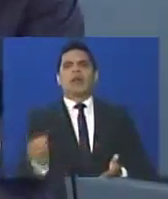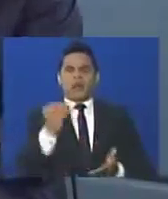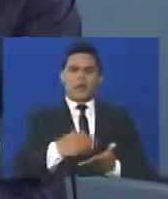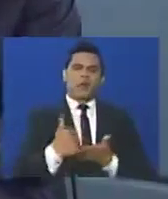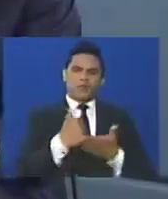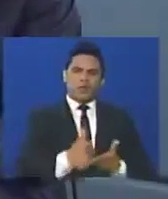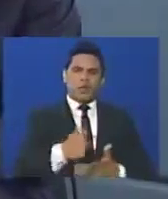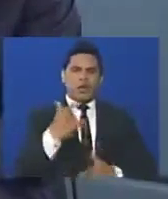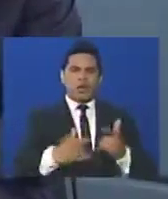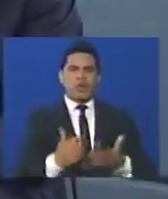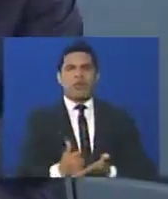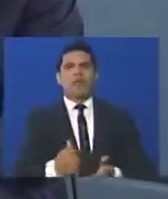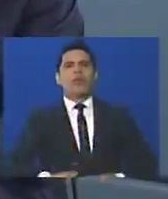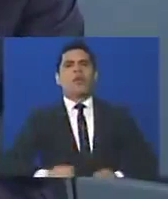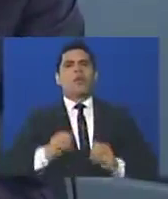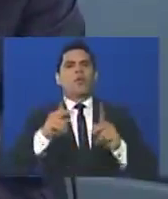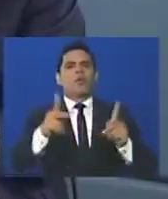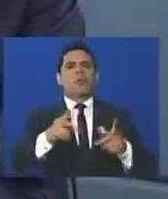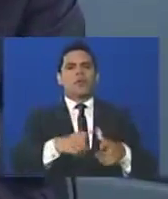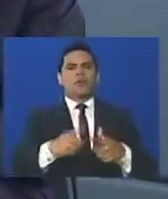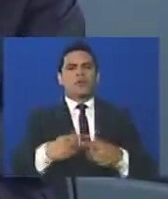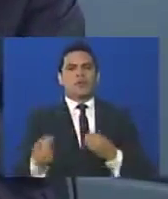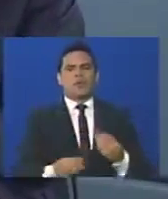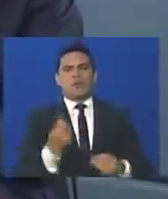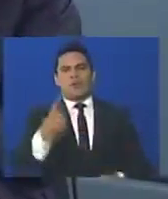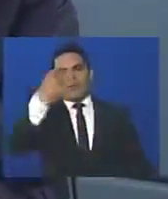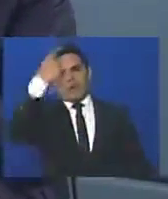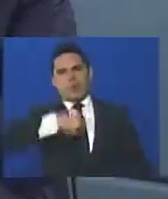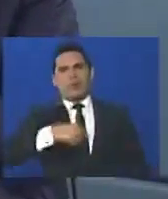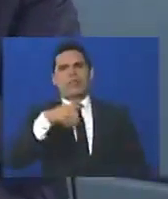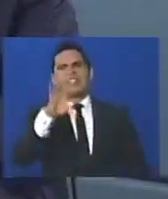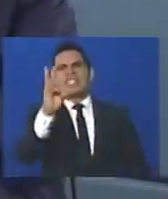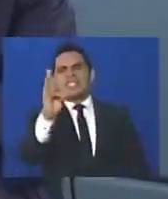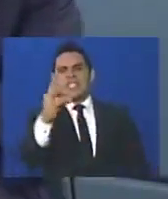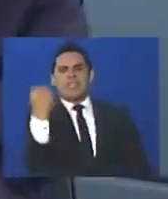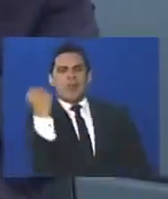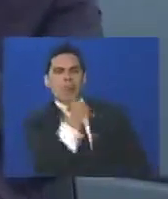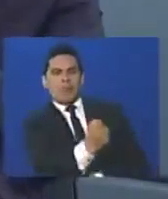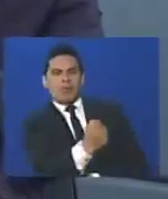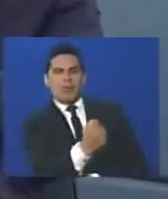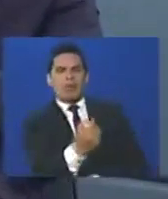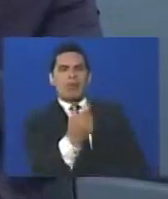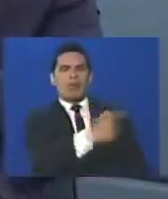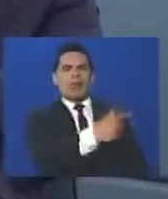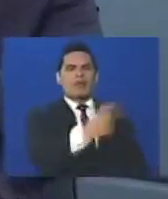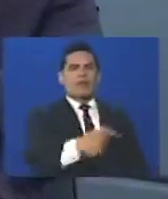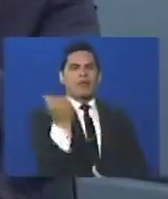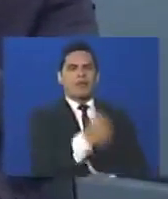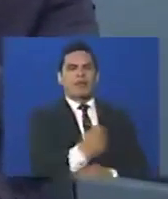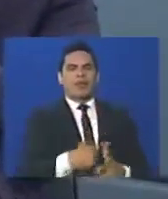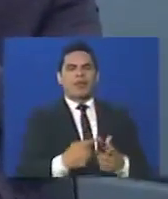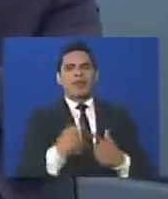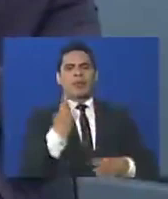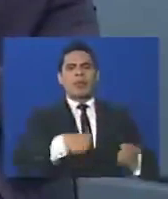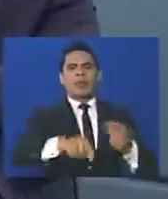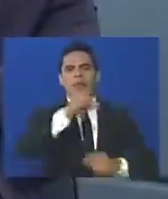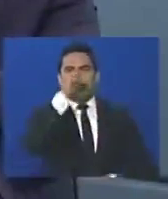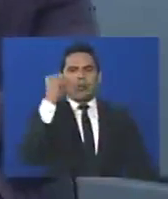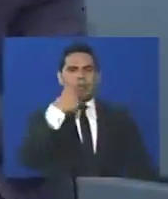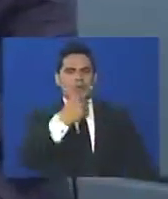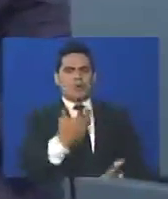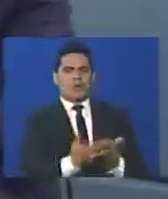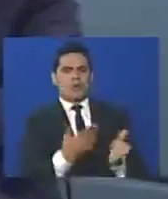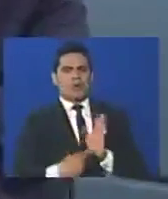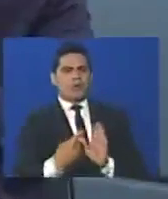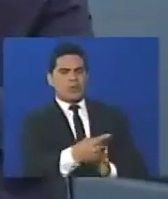rehabilitarlos y darles una oportunidad, ahora, ¿cómo es posible que un tipo tenga 7, 8 muertos encima, y trafica drogas todos los días, ¿tú qué